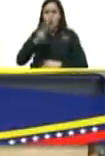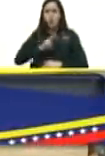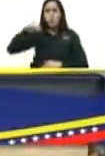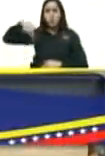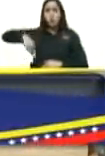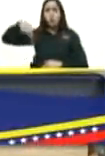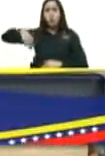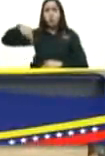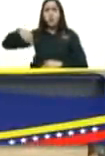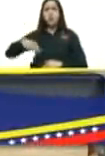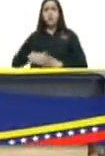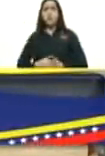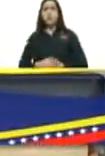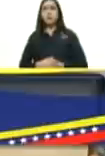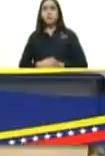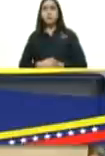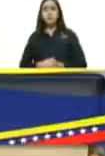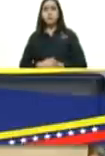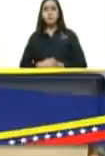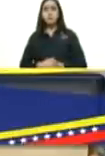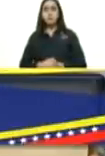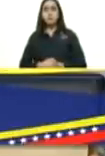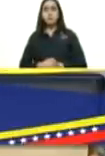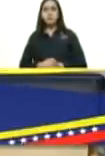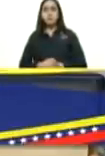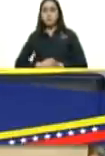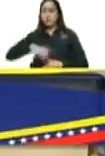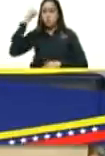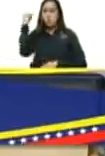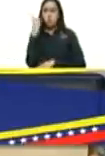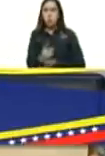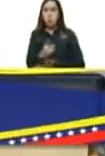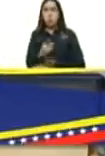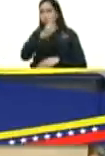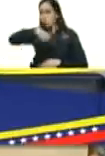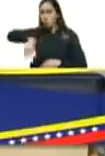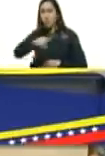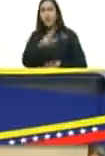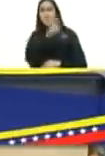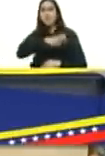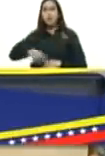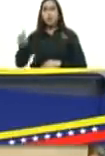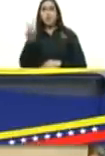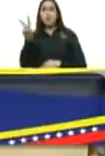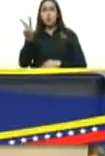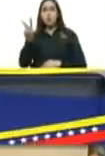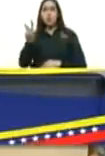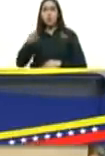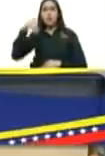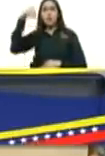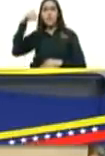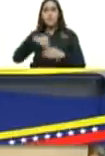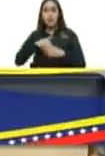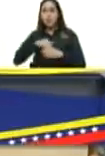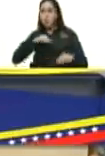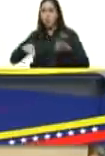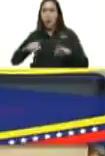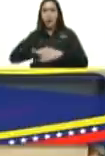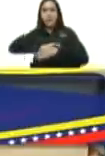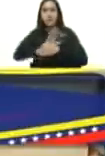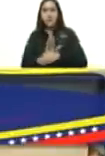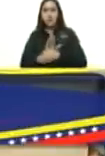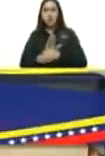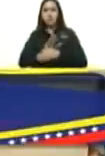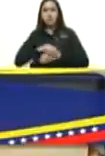de noviembre la orden para todos los venezolanos y venezolanas es prepararnos temprano